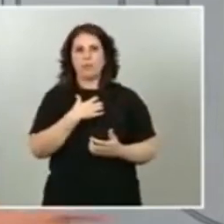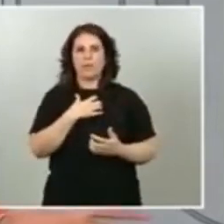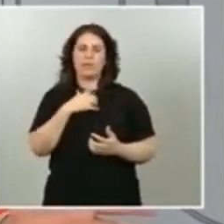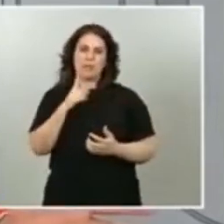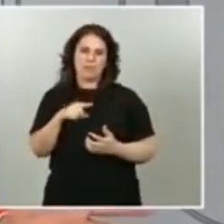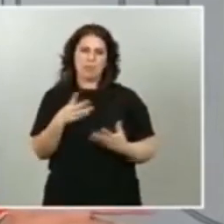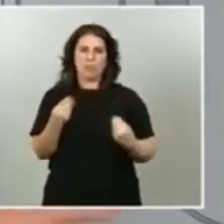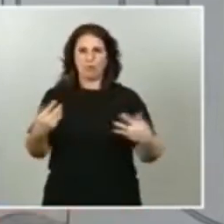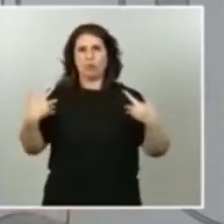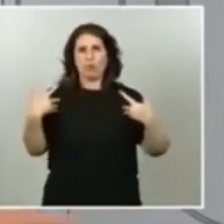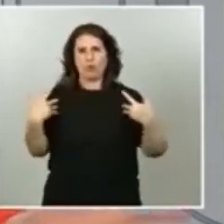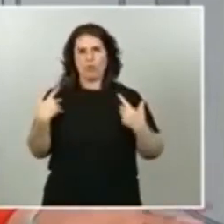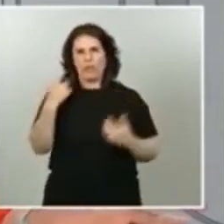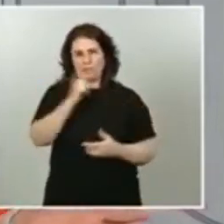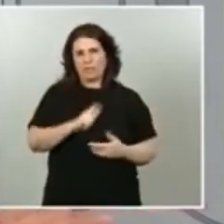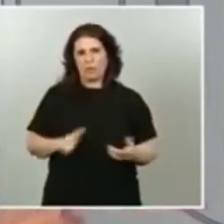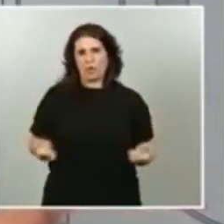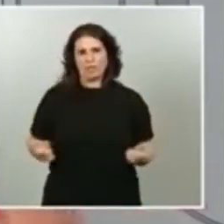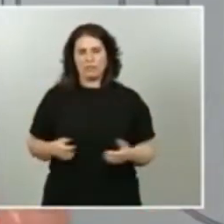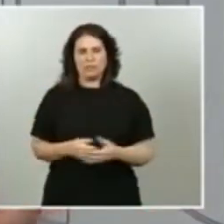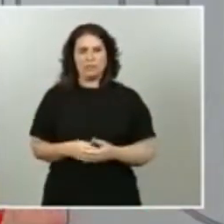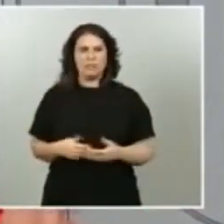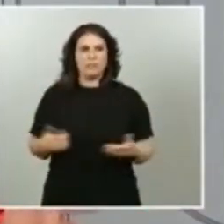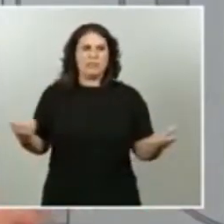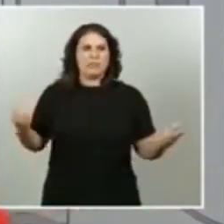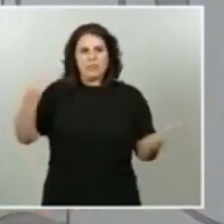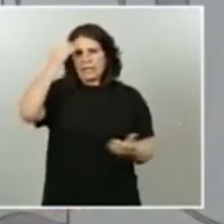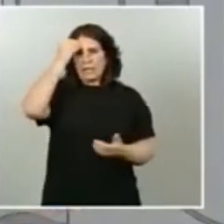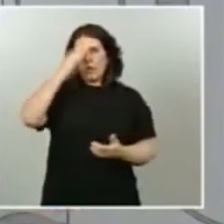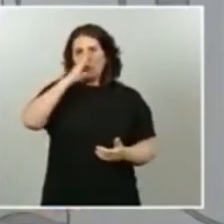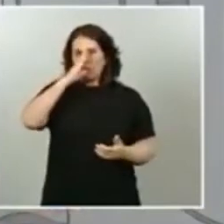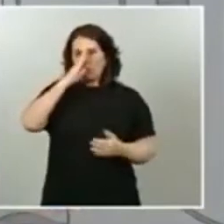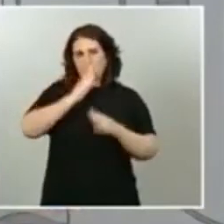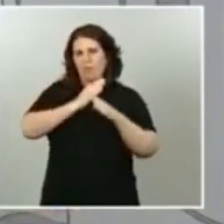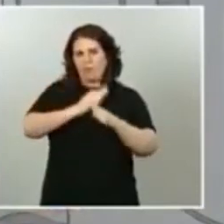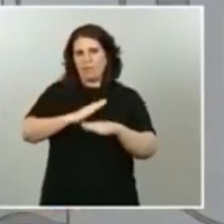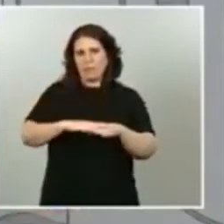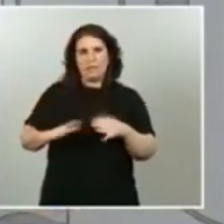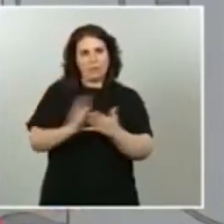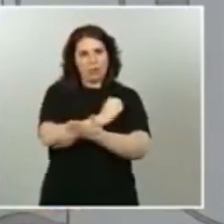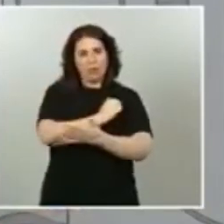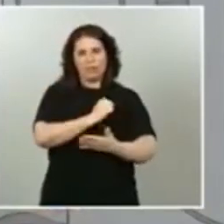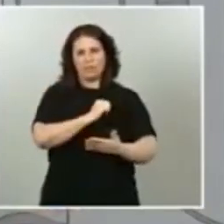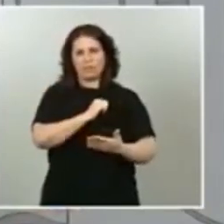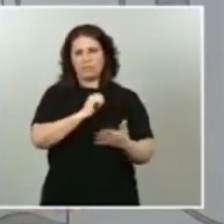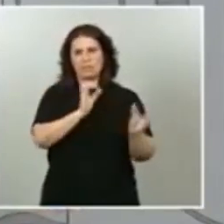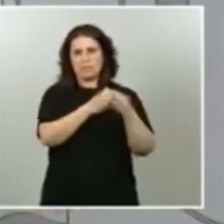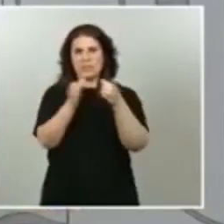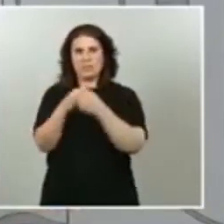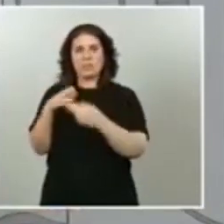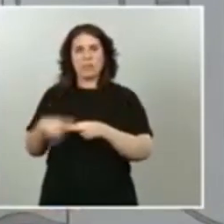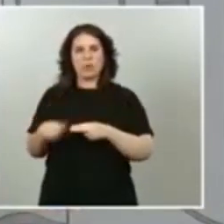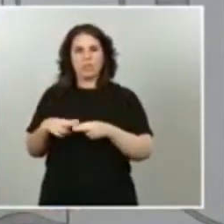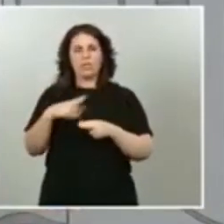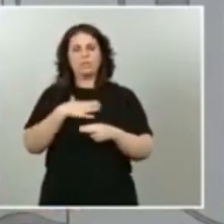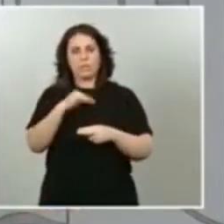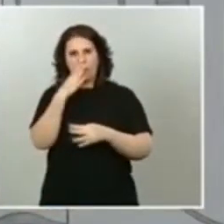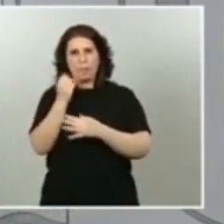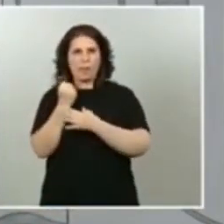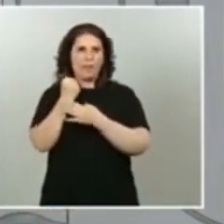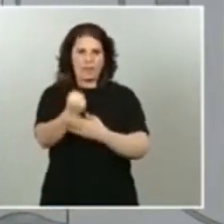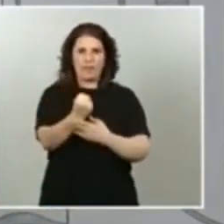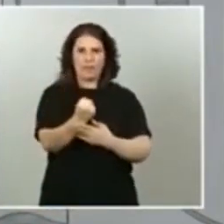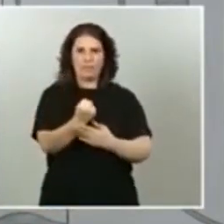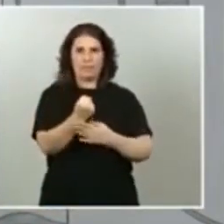las personas. Creo que son razones suficientes para que todas las formaciones políticas puedan arrimar el hombro en este momento esencial,